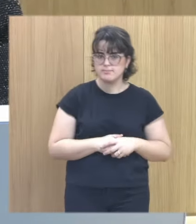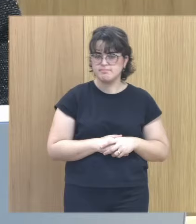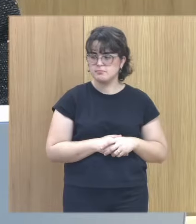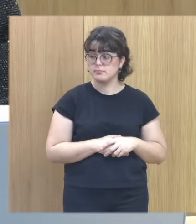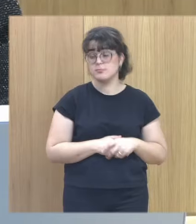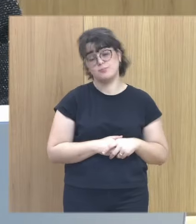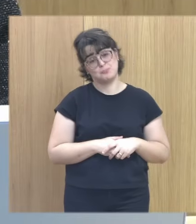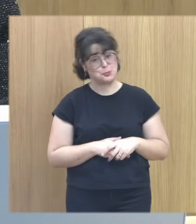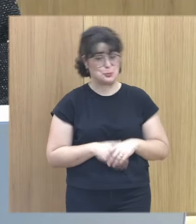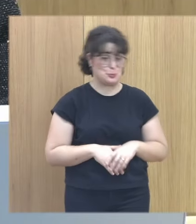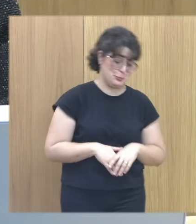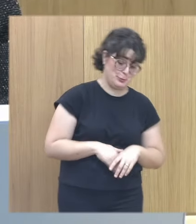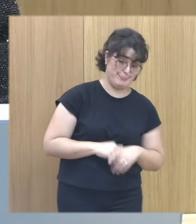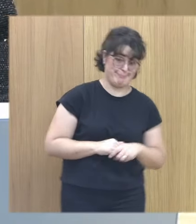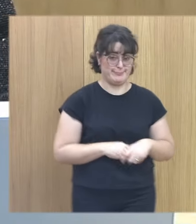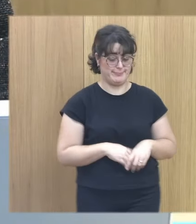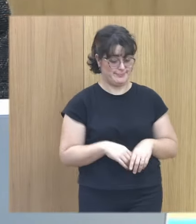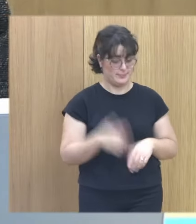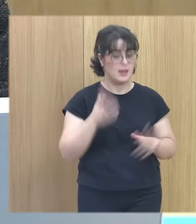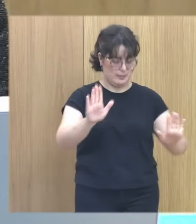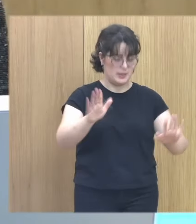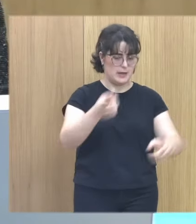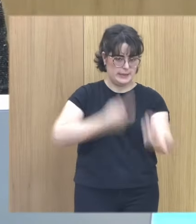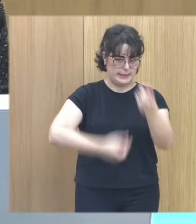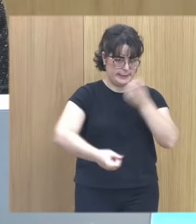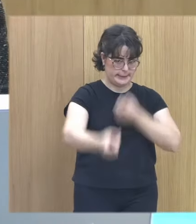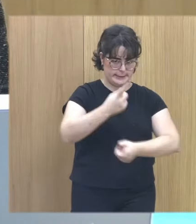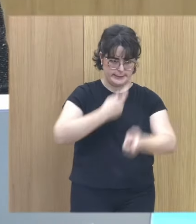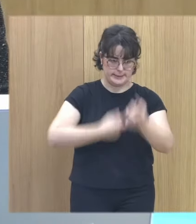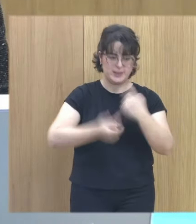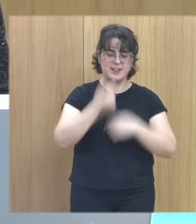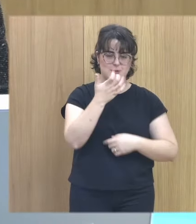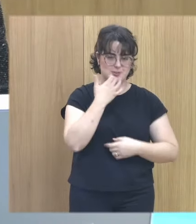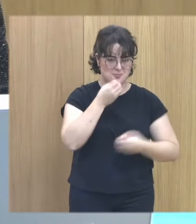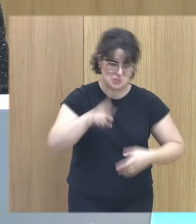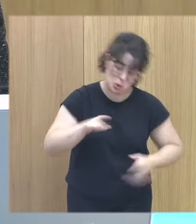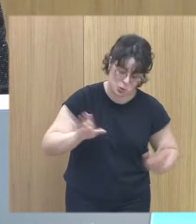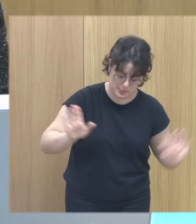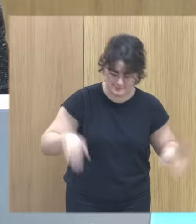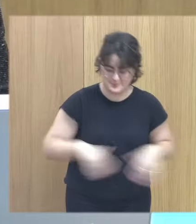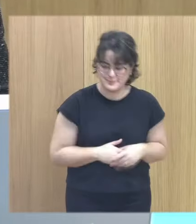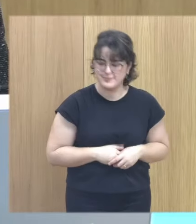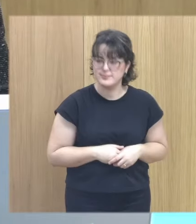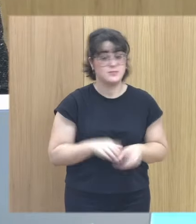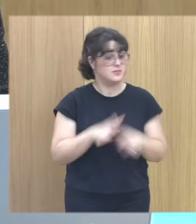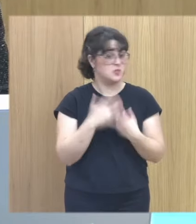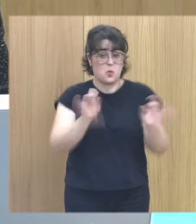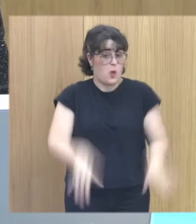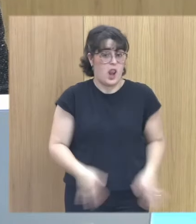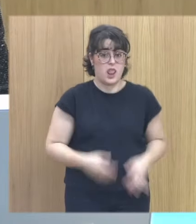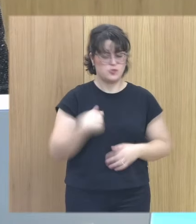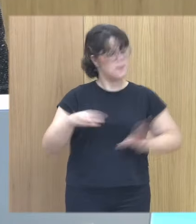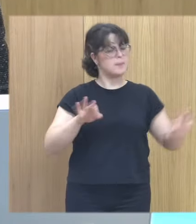sí y tú dices espérate que empecemos y te cuento si estás bien o no estás bien pues esto es un poco igual es que yo